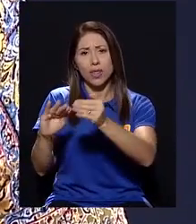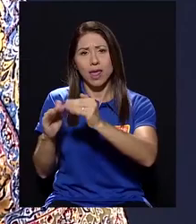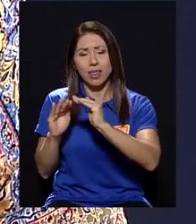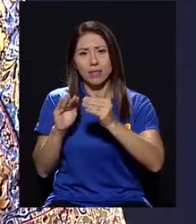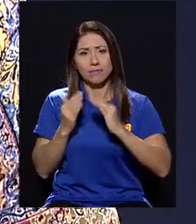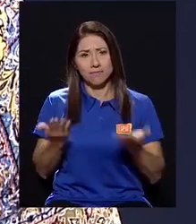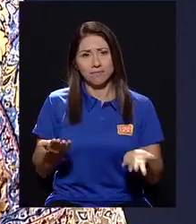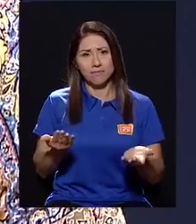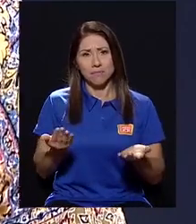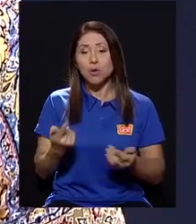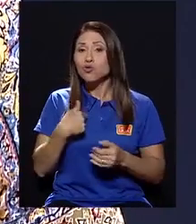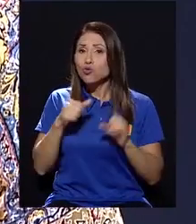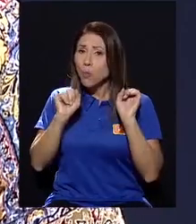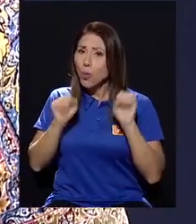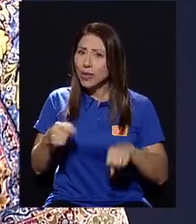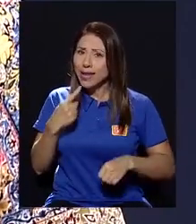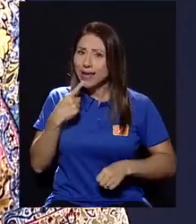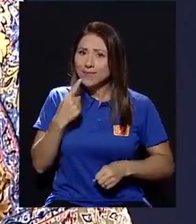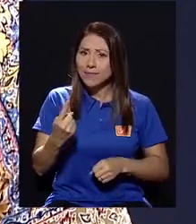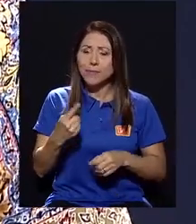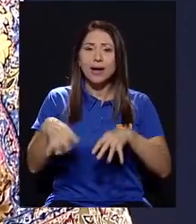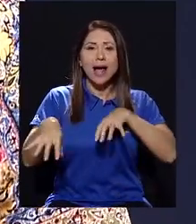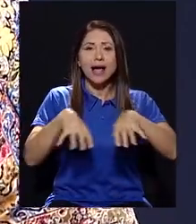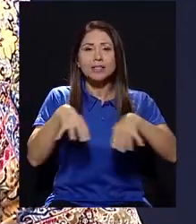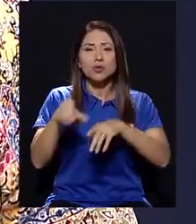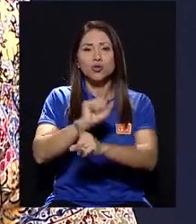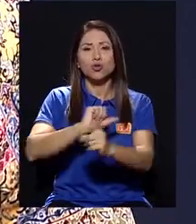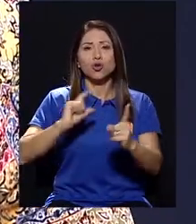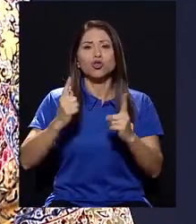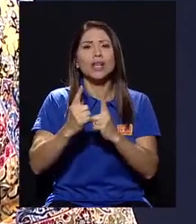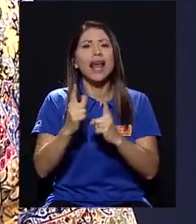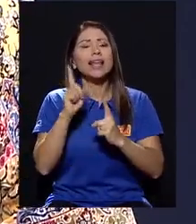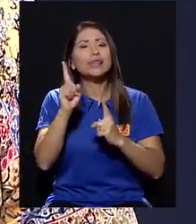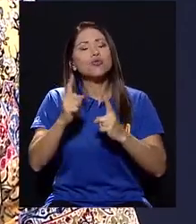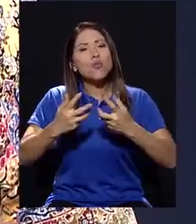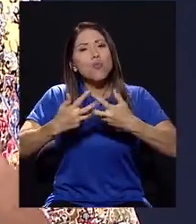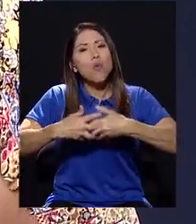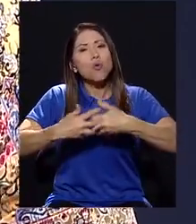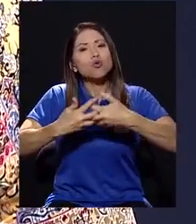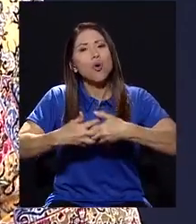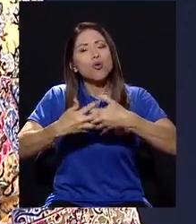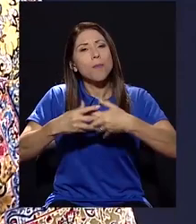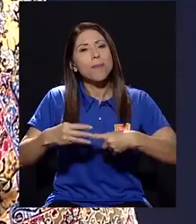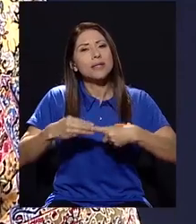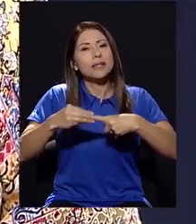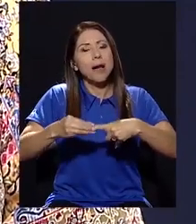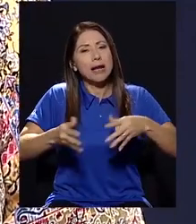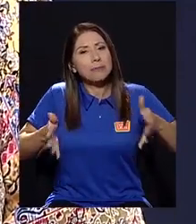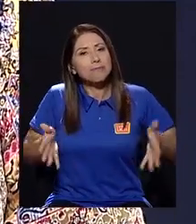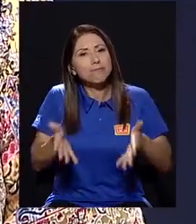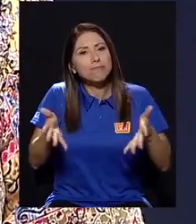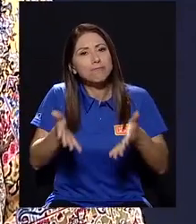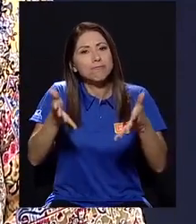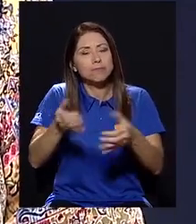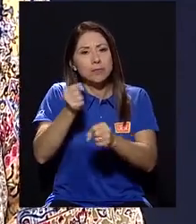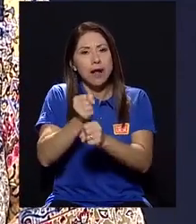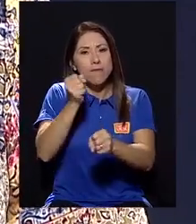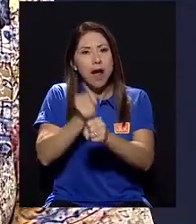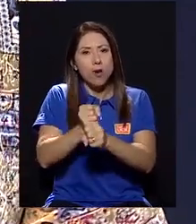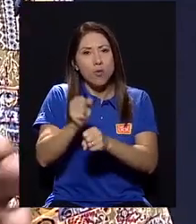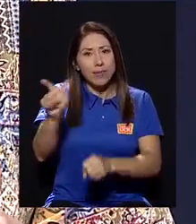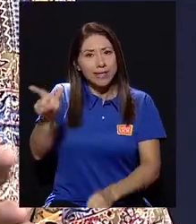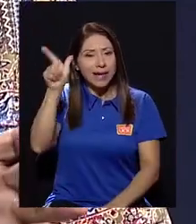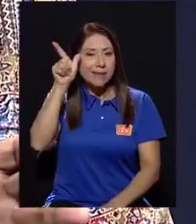podría afirmar que la acción social es un motor principal del trabajo que realizamos en la sede del Caribe.